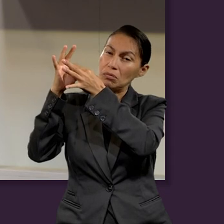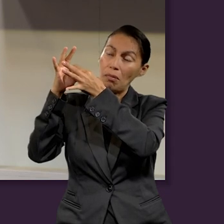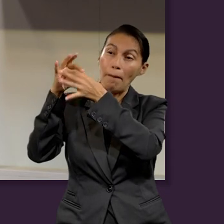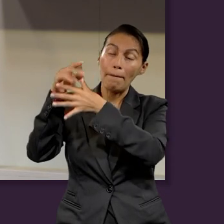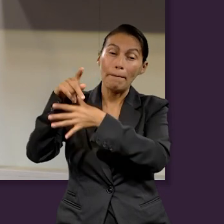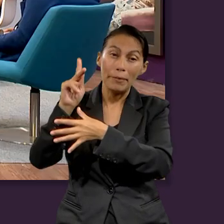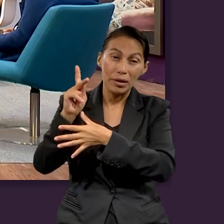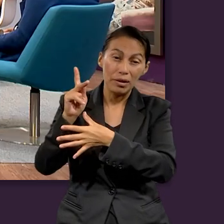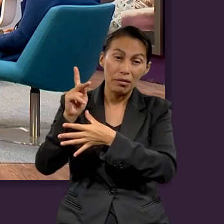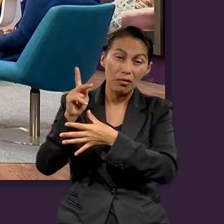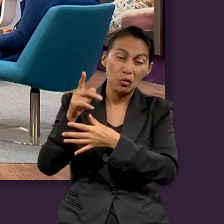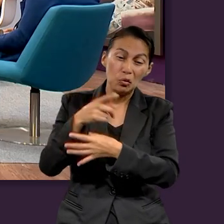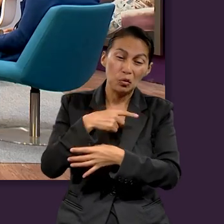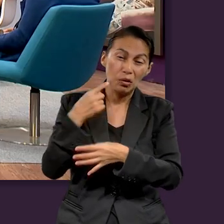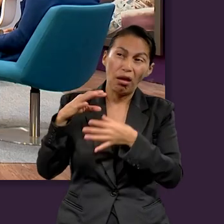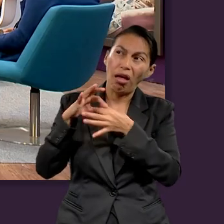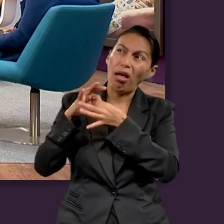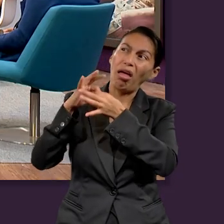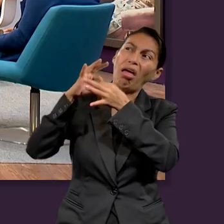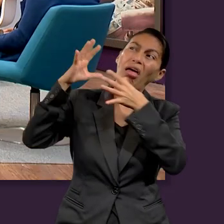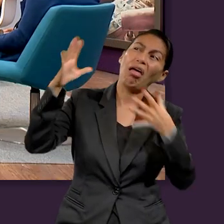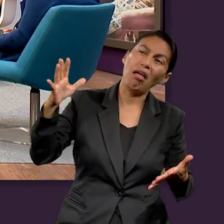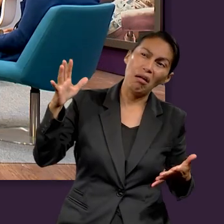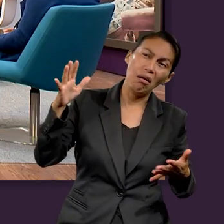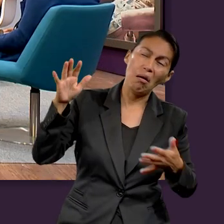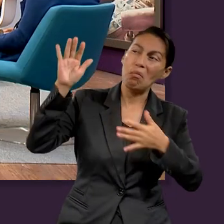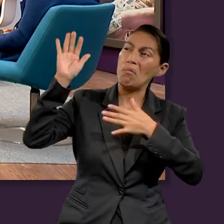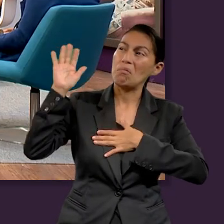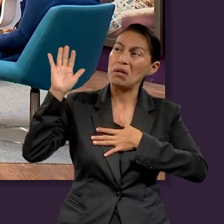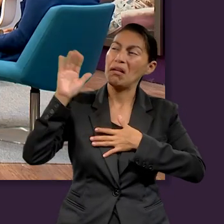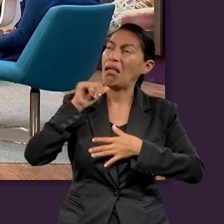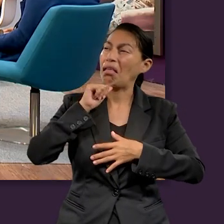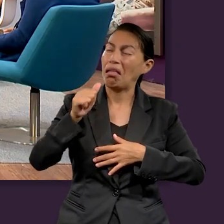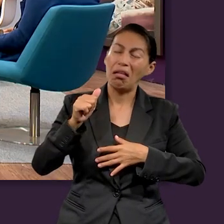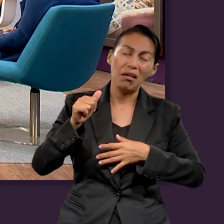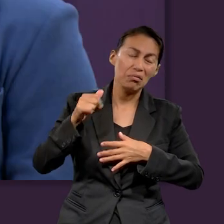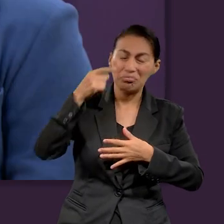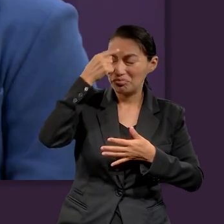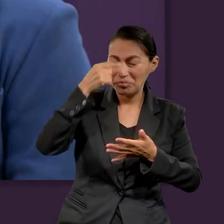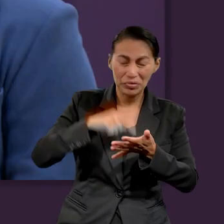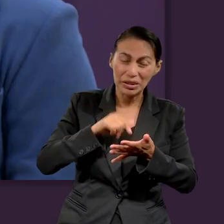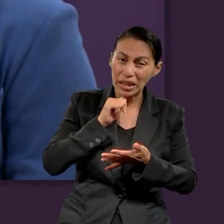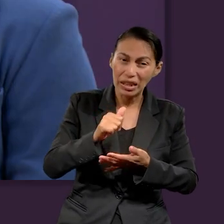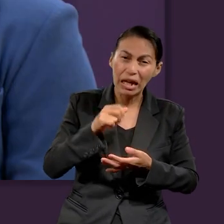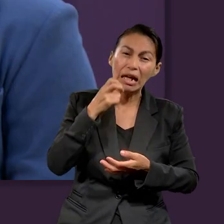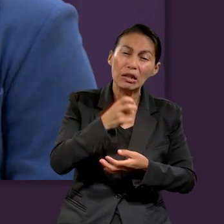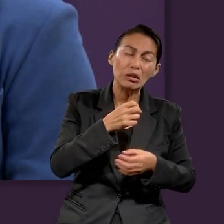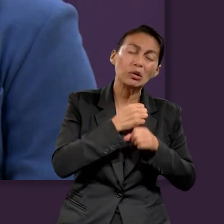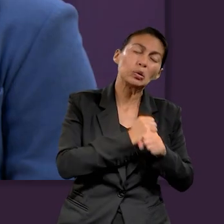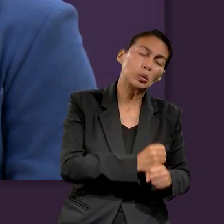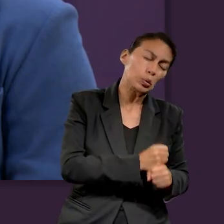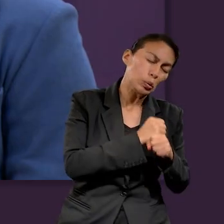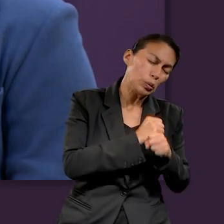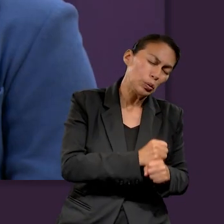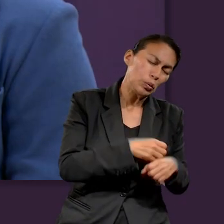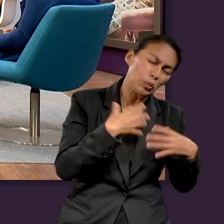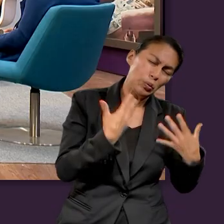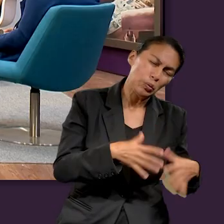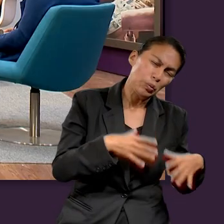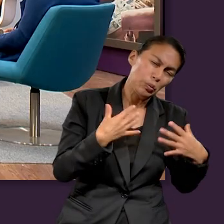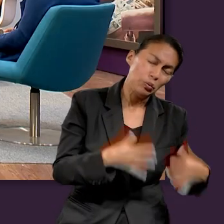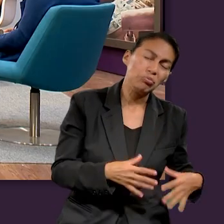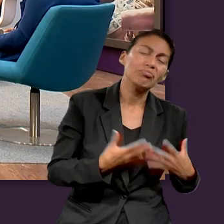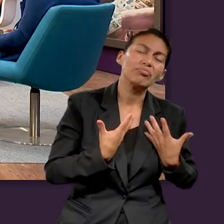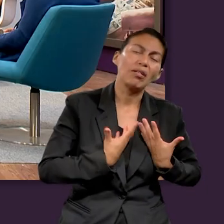en el texto bíblico, en las promesas de Dios, entonces vamos a padecer.